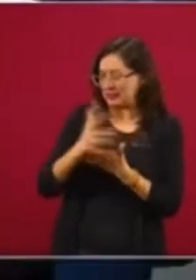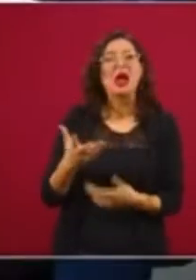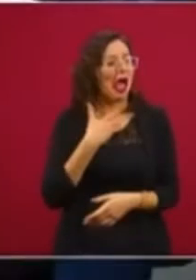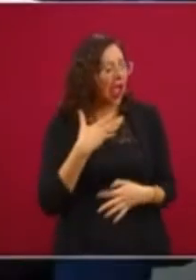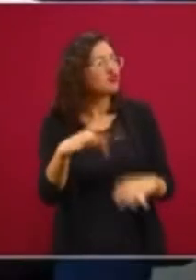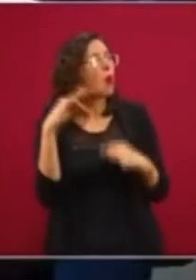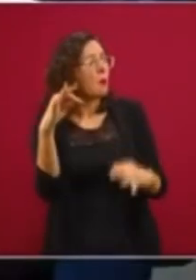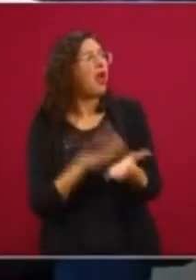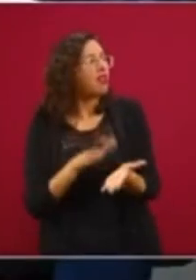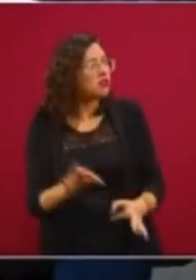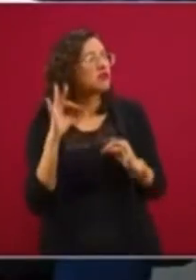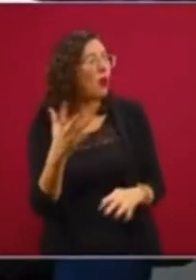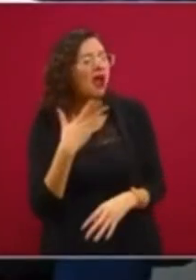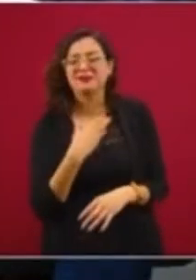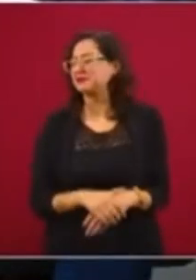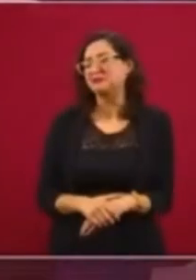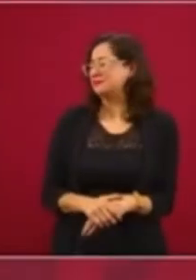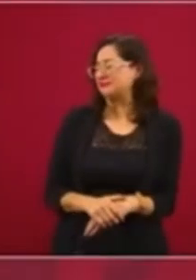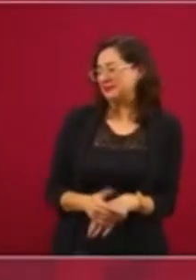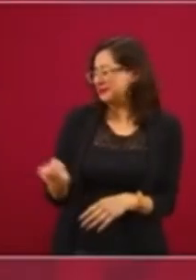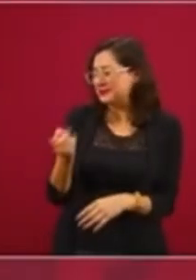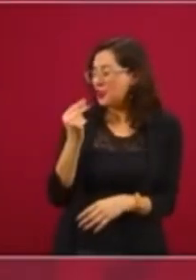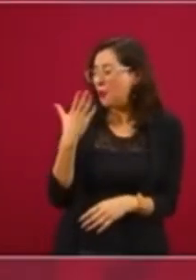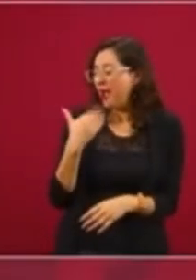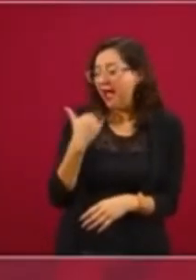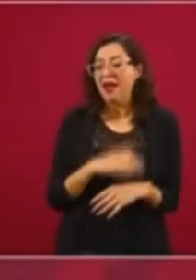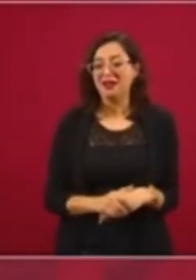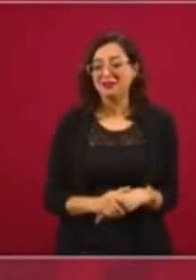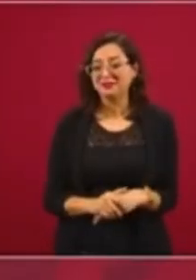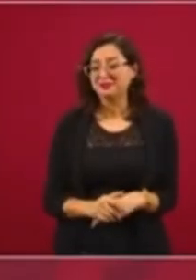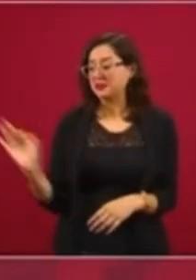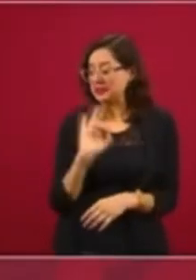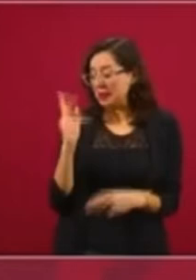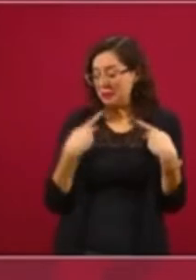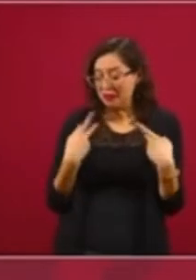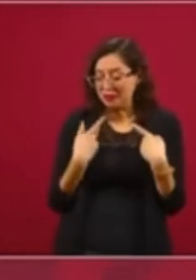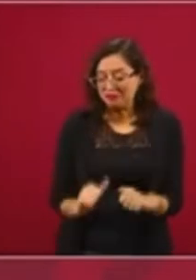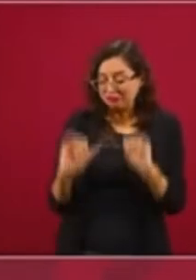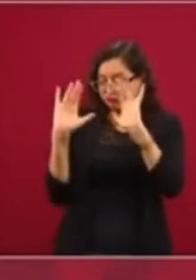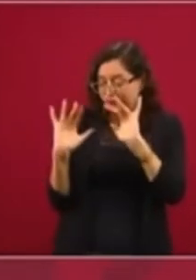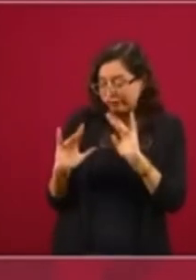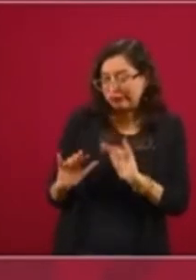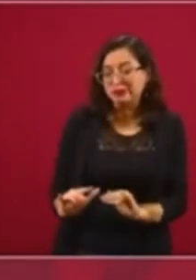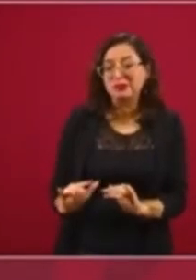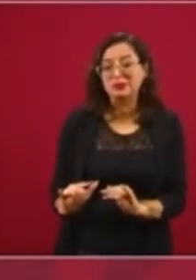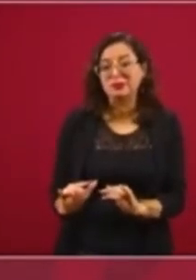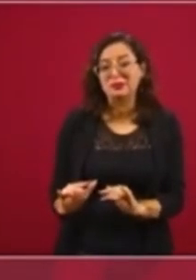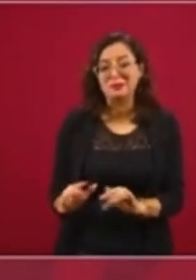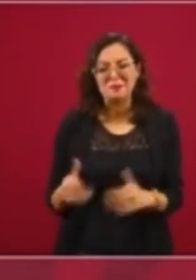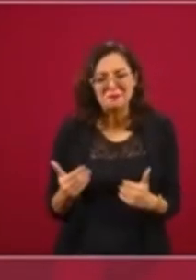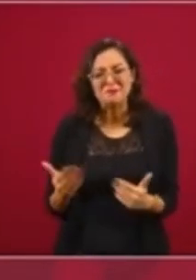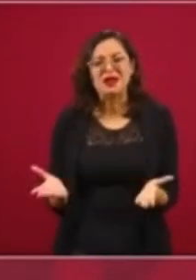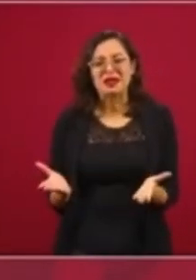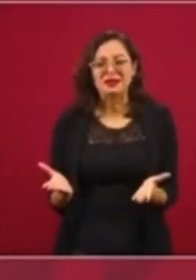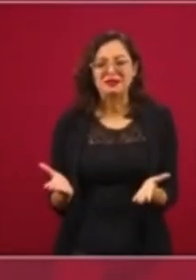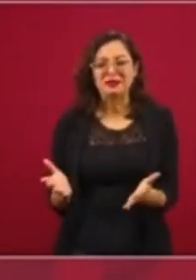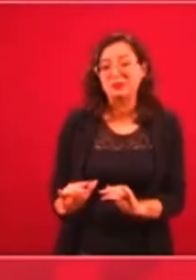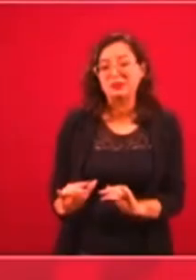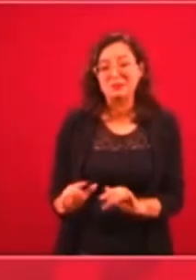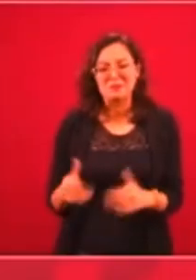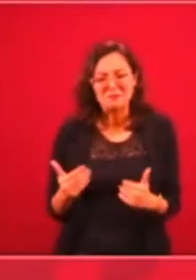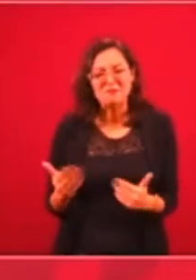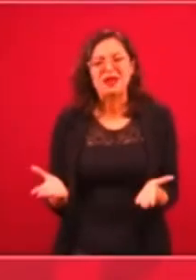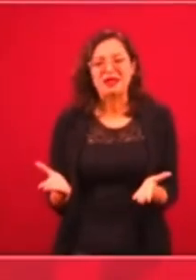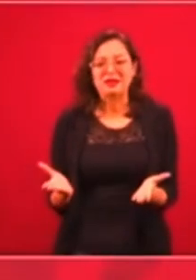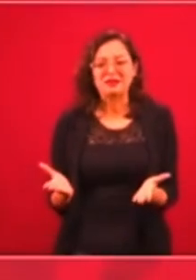un documento y lo tenemos. Bueno, no se va a aplicar. Es que a lo mejor el que emitió el documento lo hace para que se desacredite el gobierno.